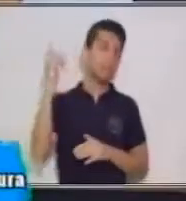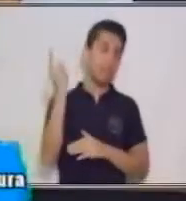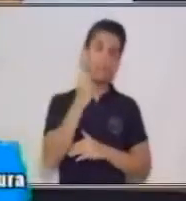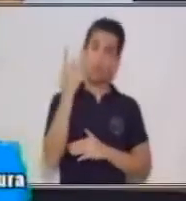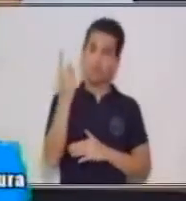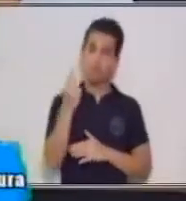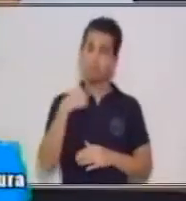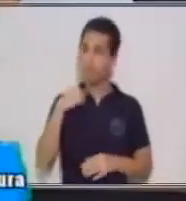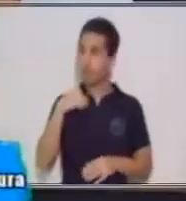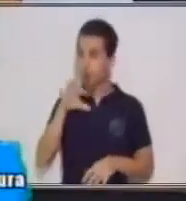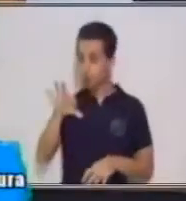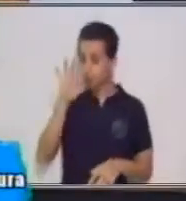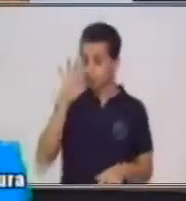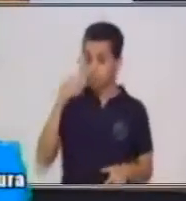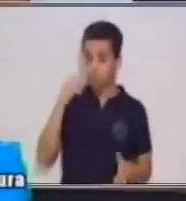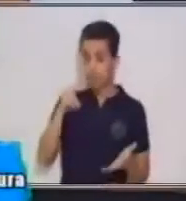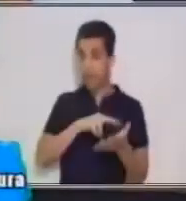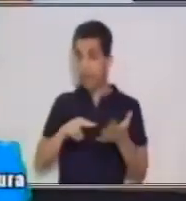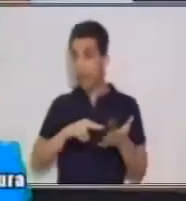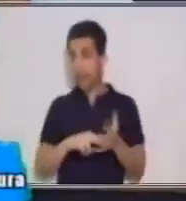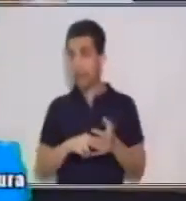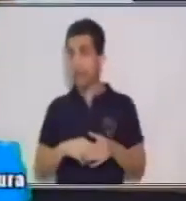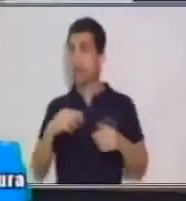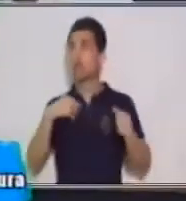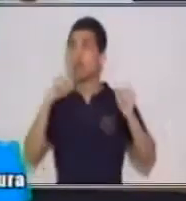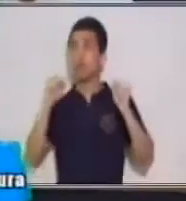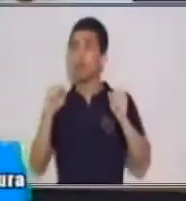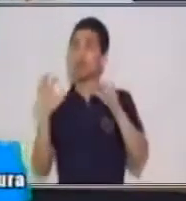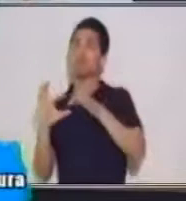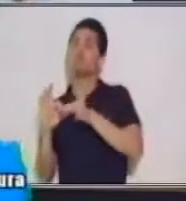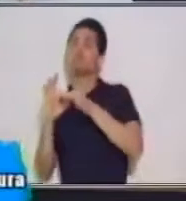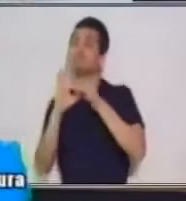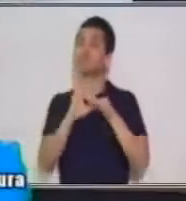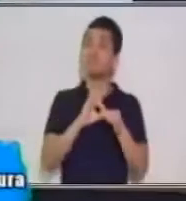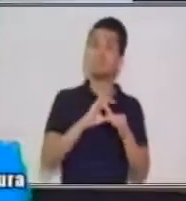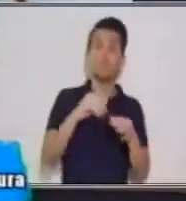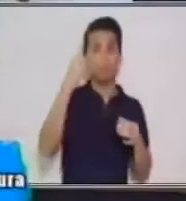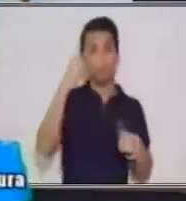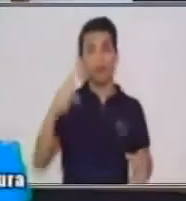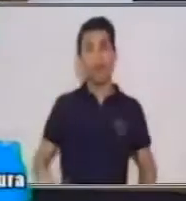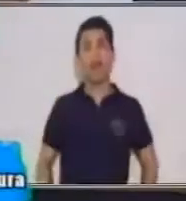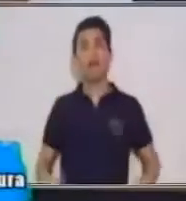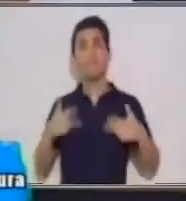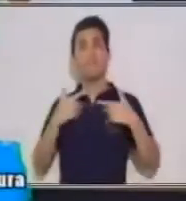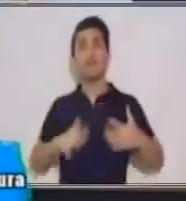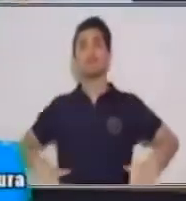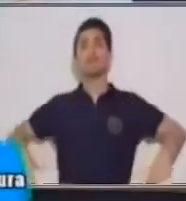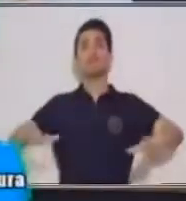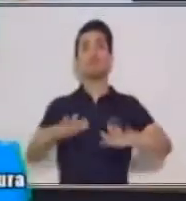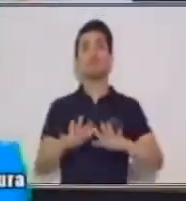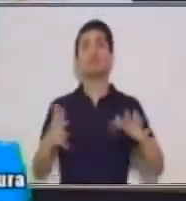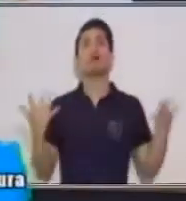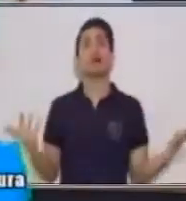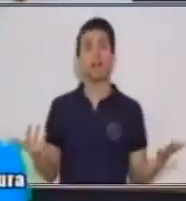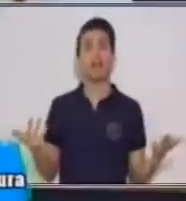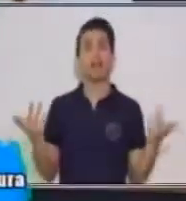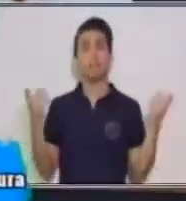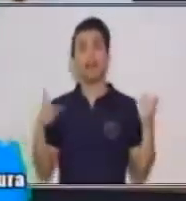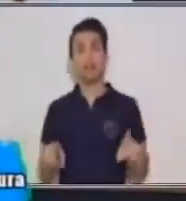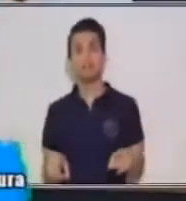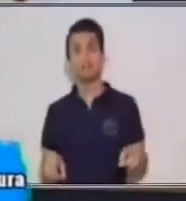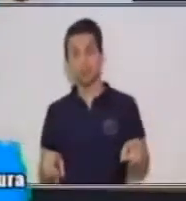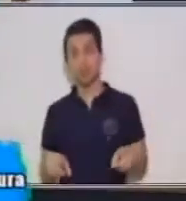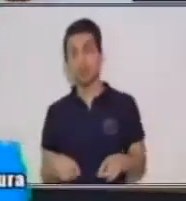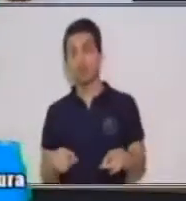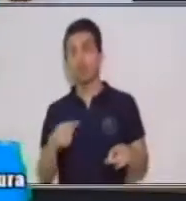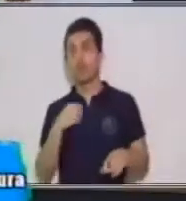que yo hice anteriormente, la voy a relacionar a la vida cotidiana. ¿Qué fue lo que yo aprendí